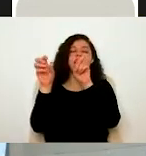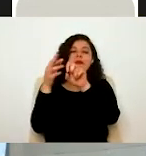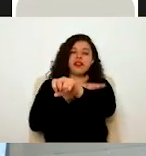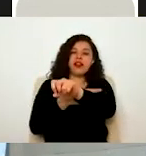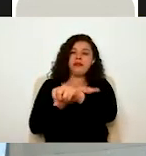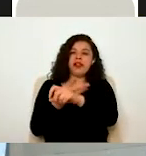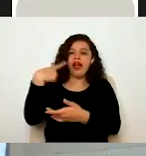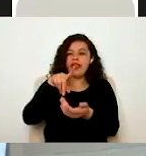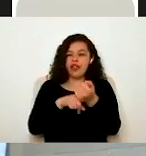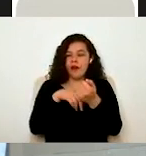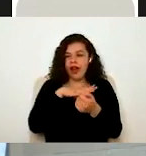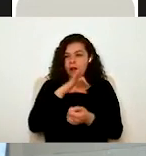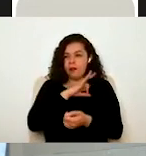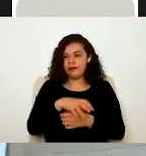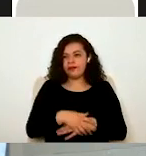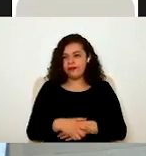contenidos.